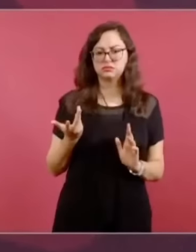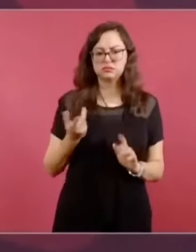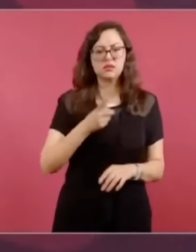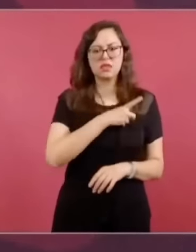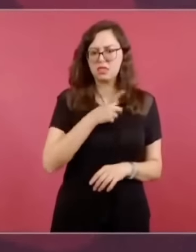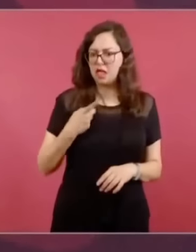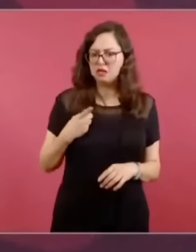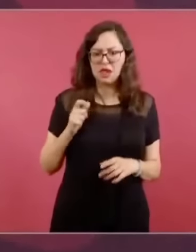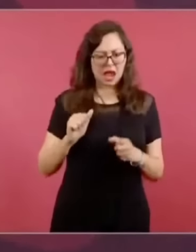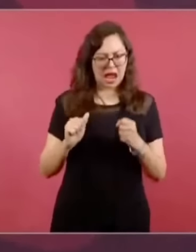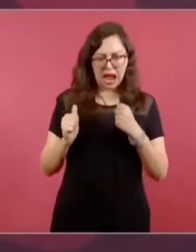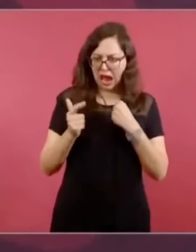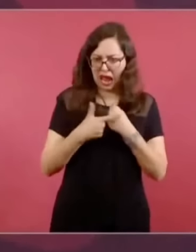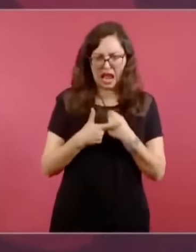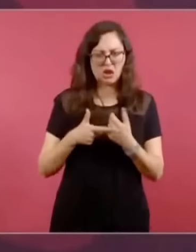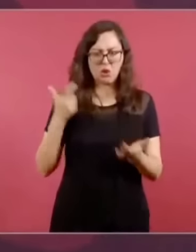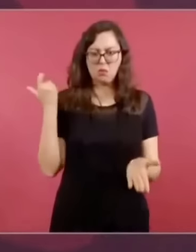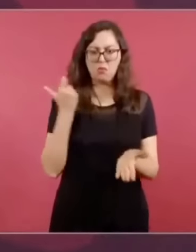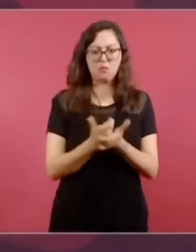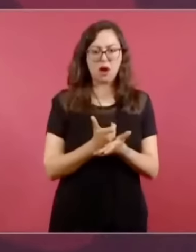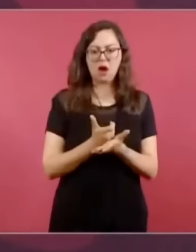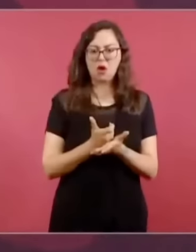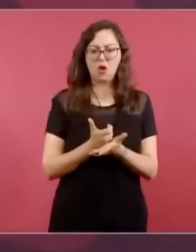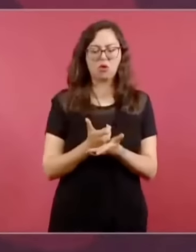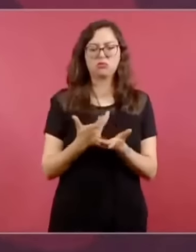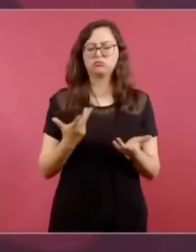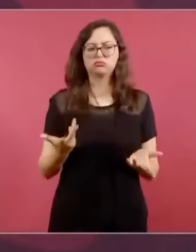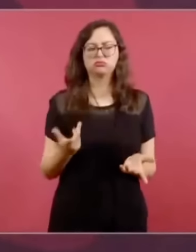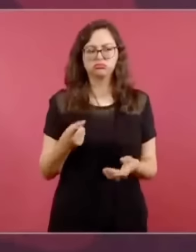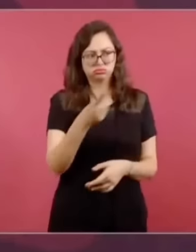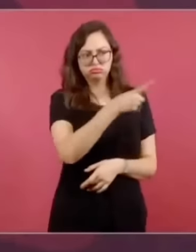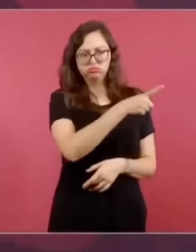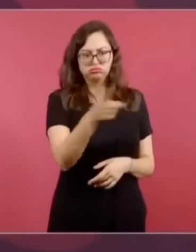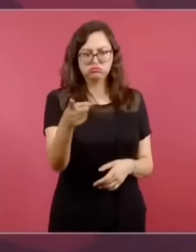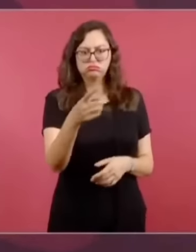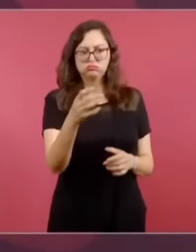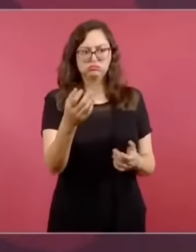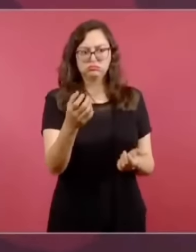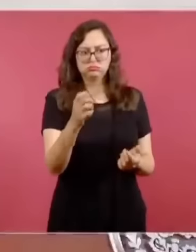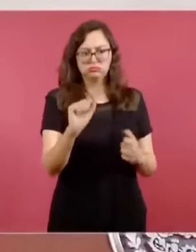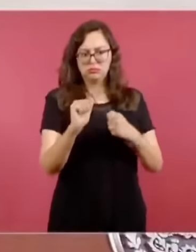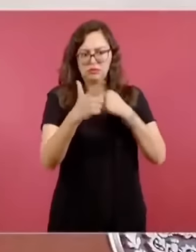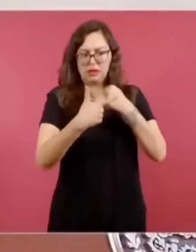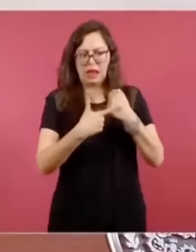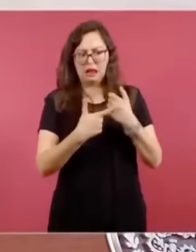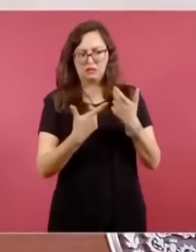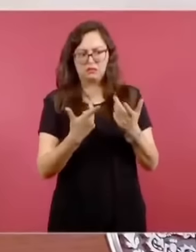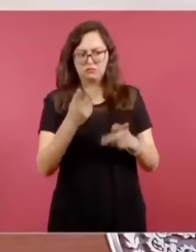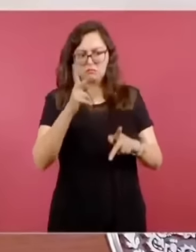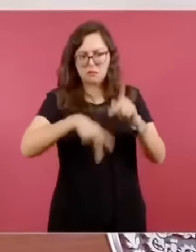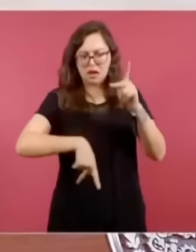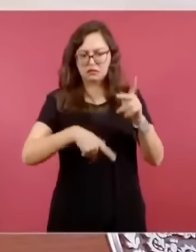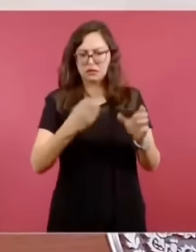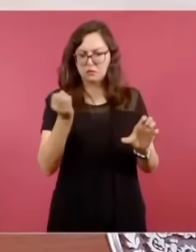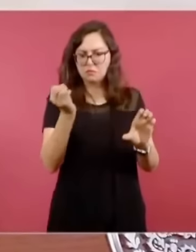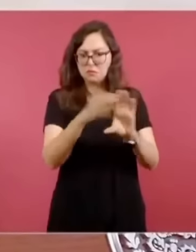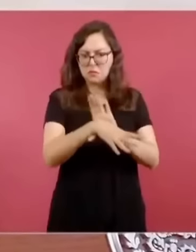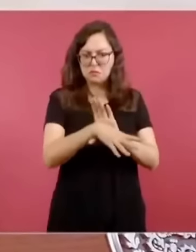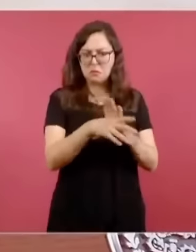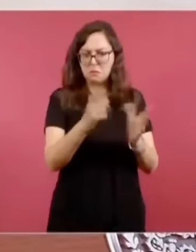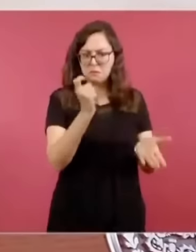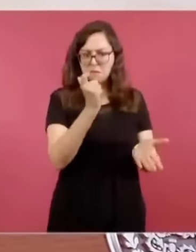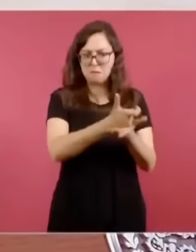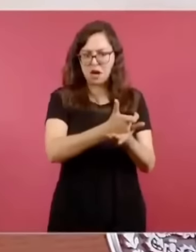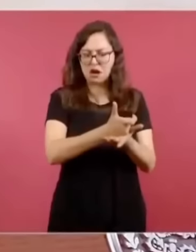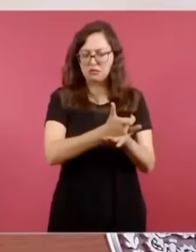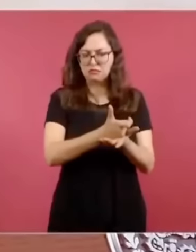la llamada cuota de recuperación y